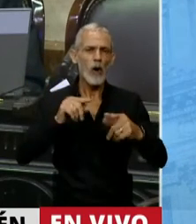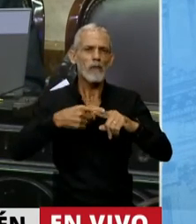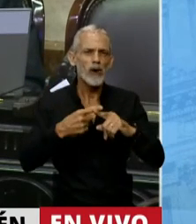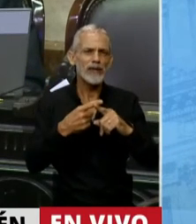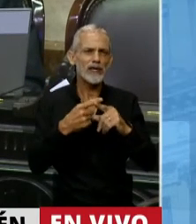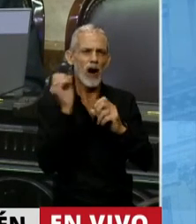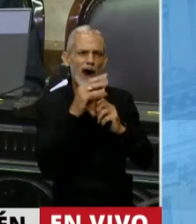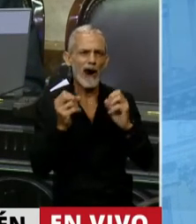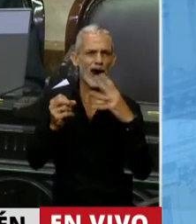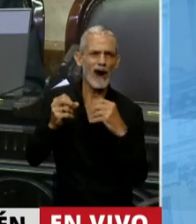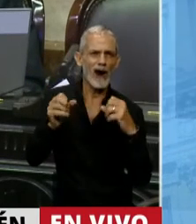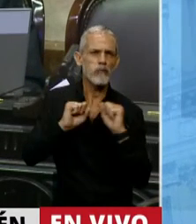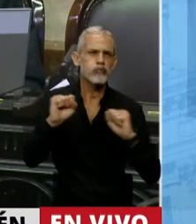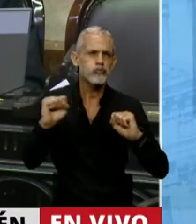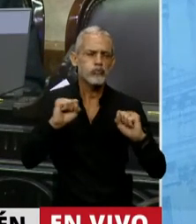políticos.